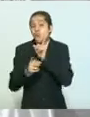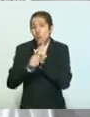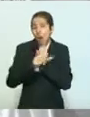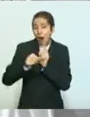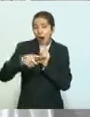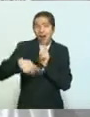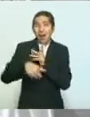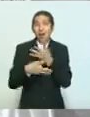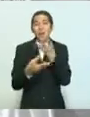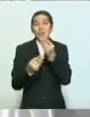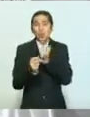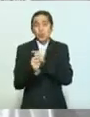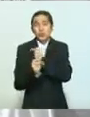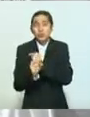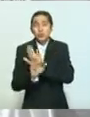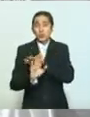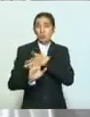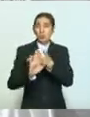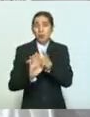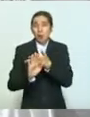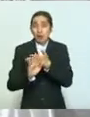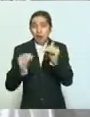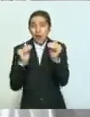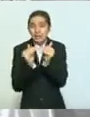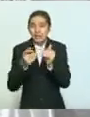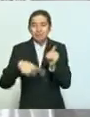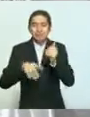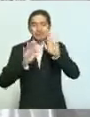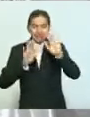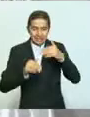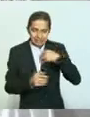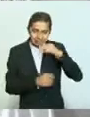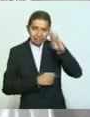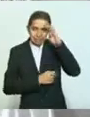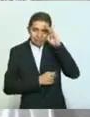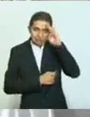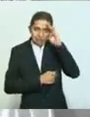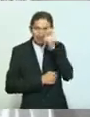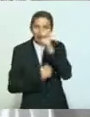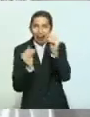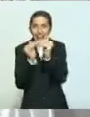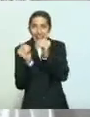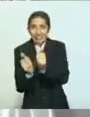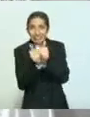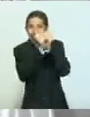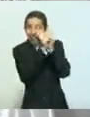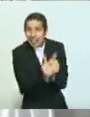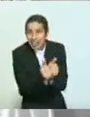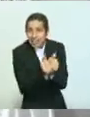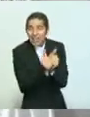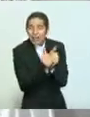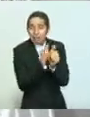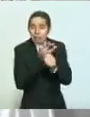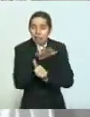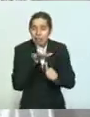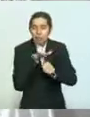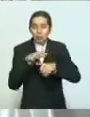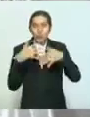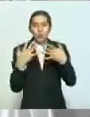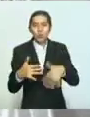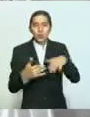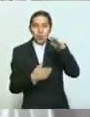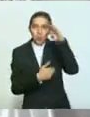sufren de violencia en sus casas, estamos conscientes que este periodo de aislamiento ha aumentado